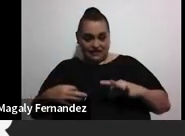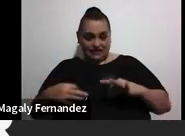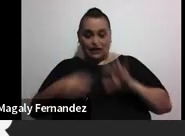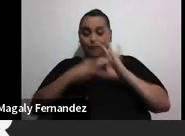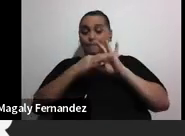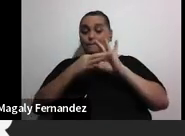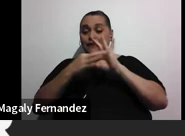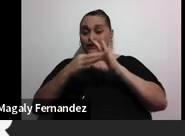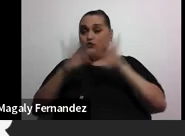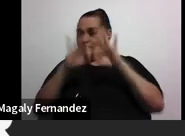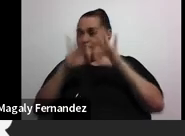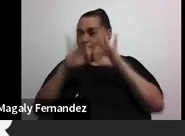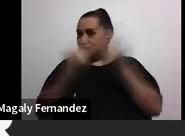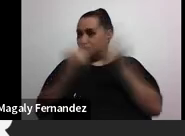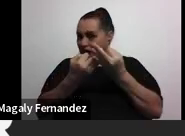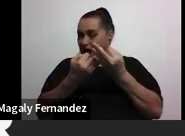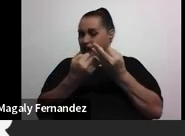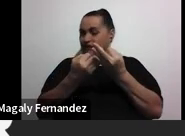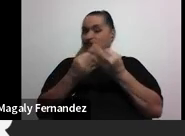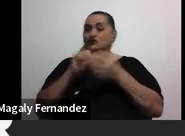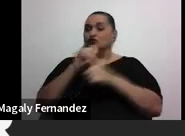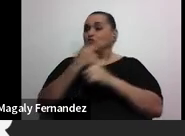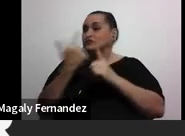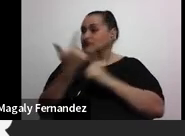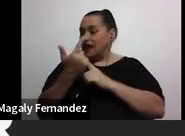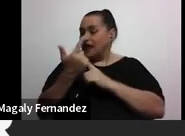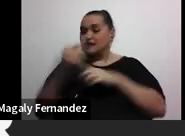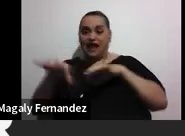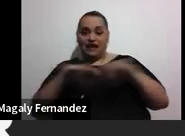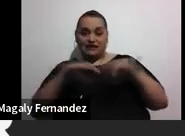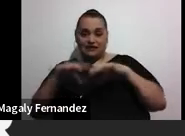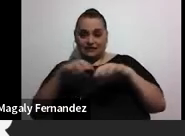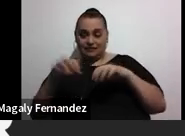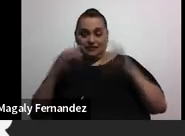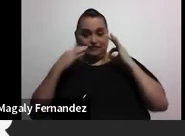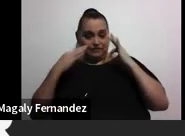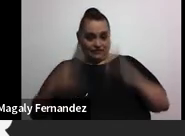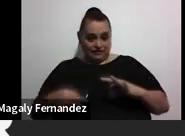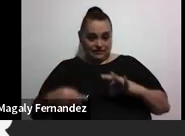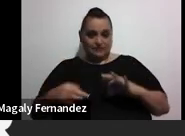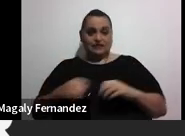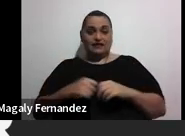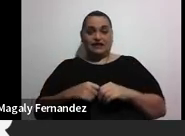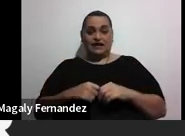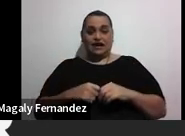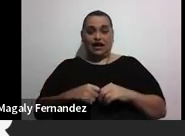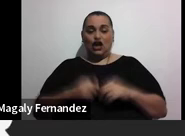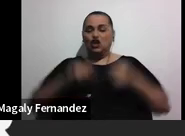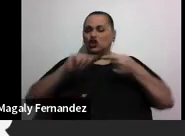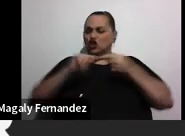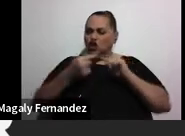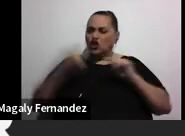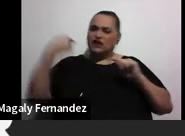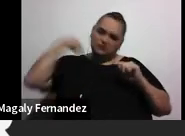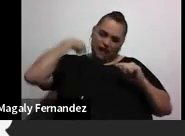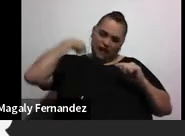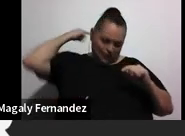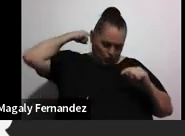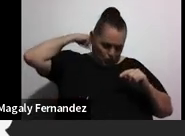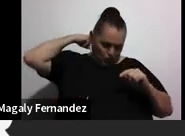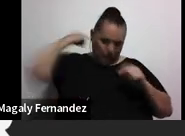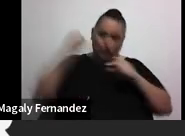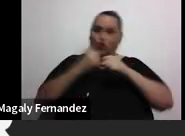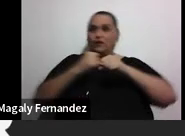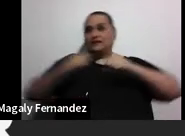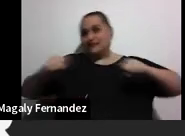familiares, actividad física. Vamos viendo un poquito, dolor de espalda, cuello de obesidad, actividad